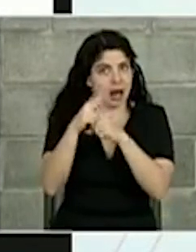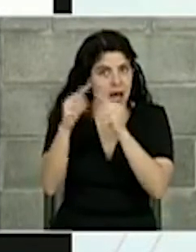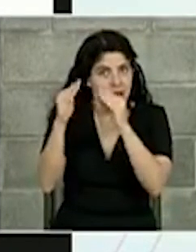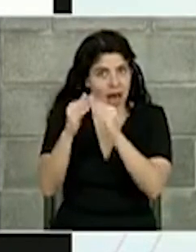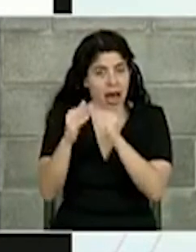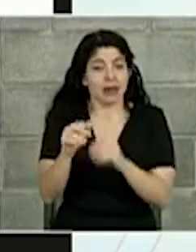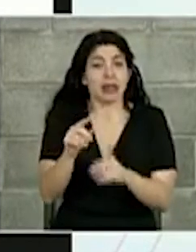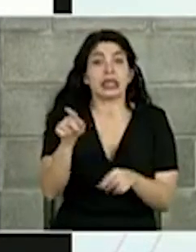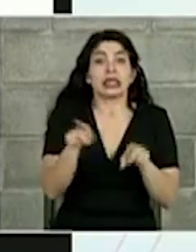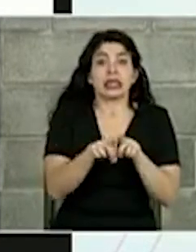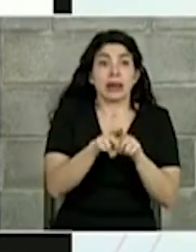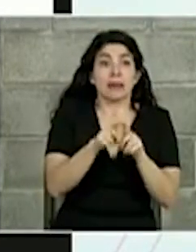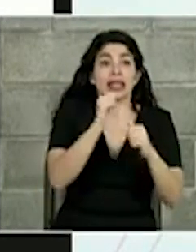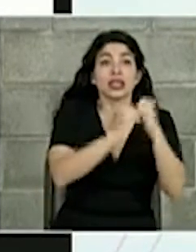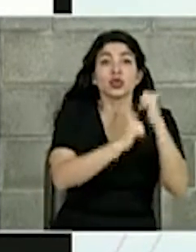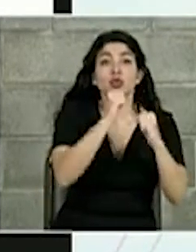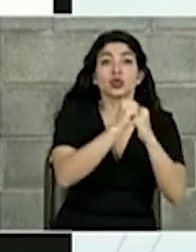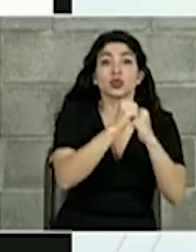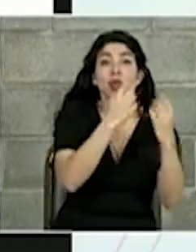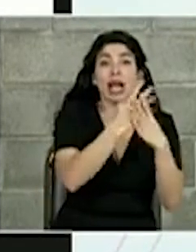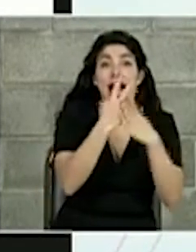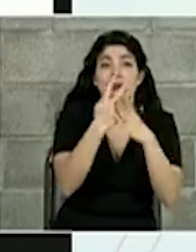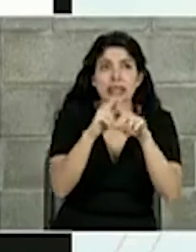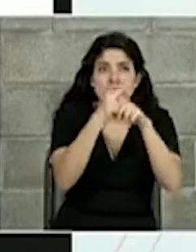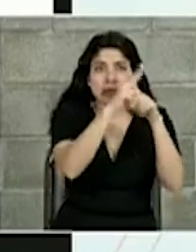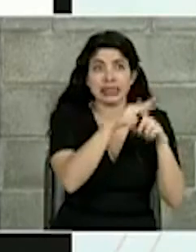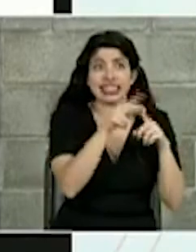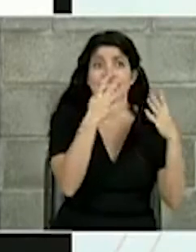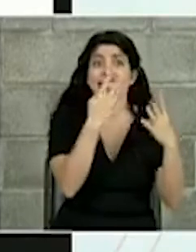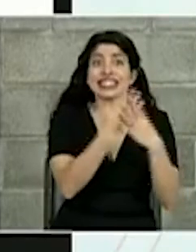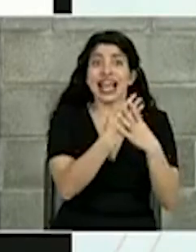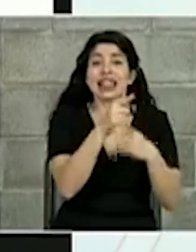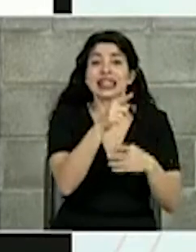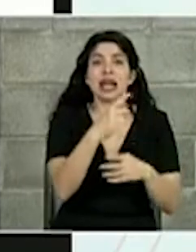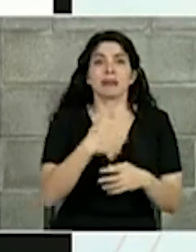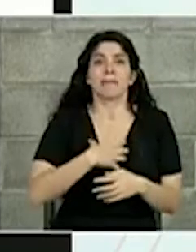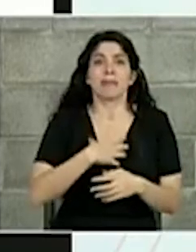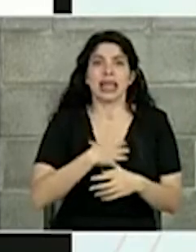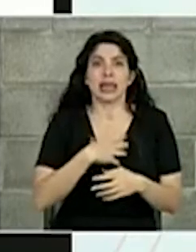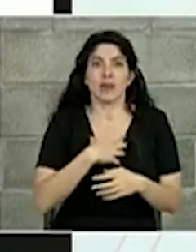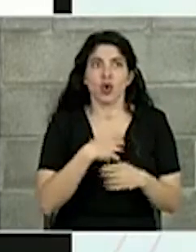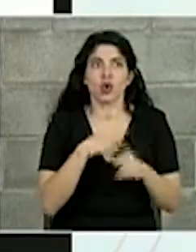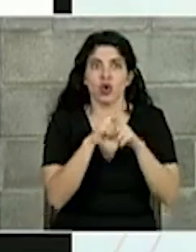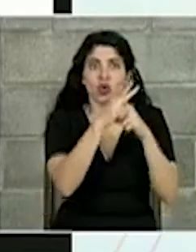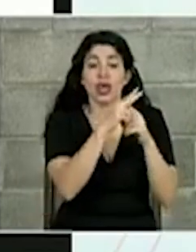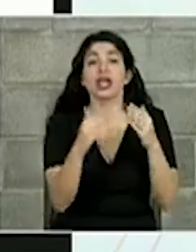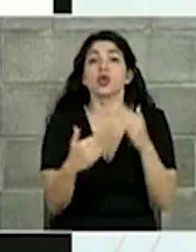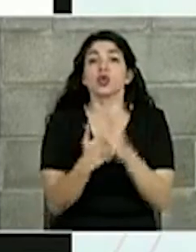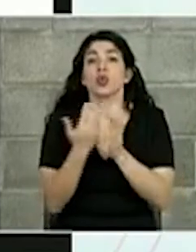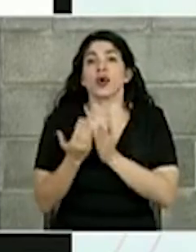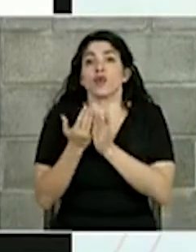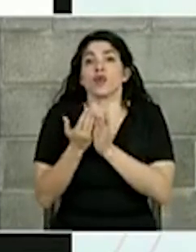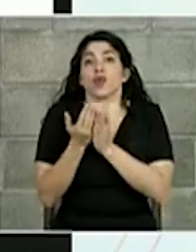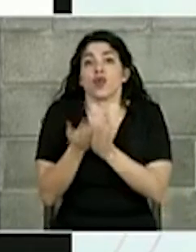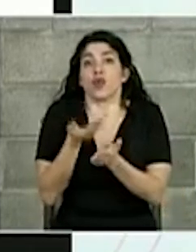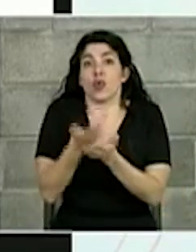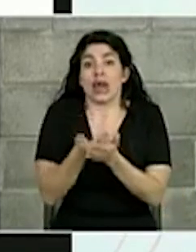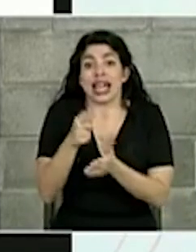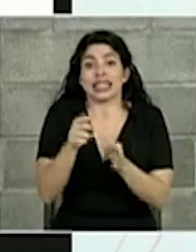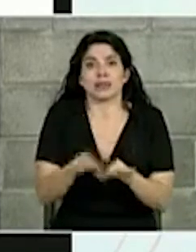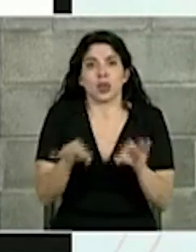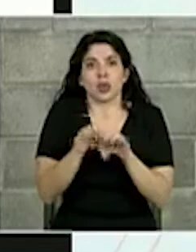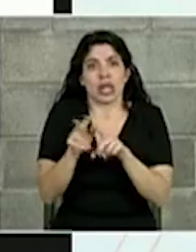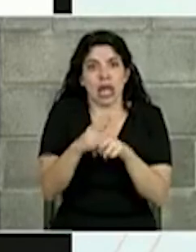el reforzamiento estructural de las celdas, que son patrimonio, y un nuevo atracadero que es importante para poder